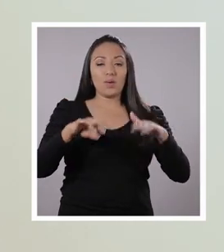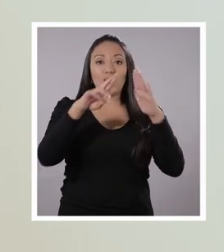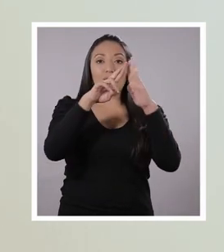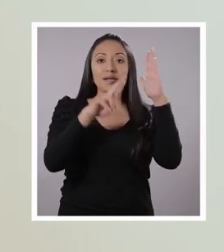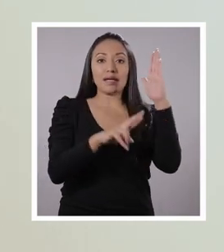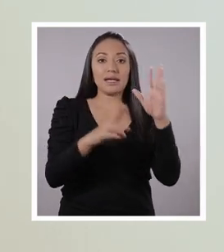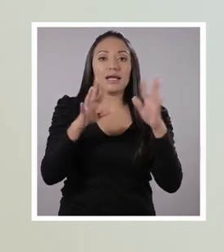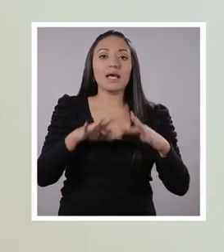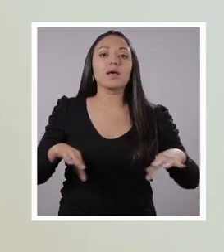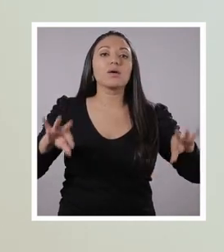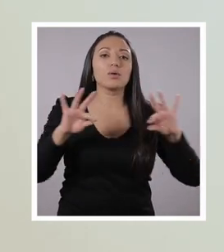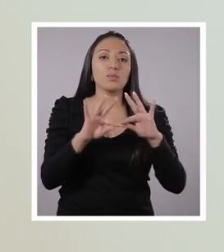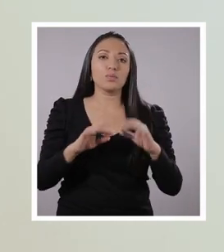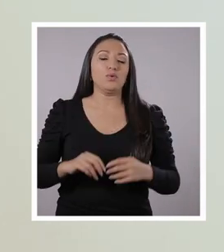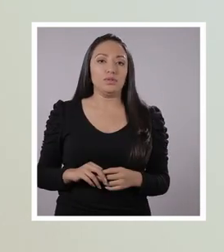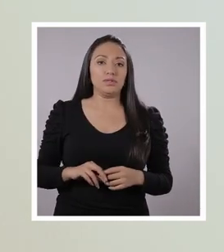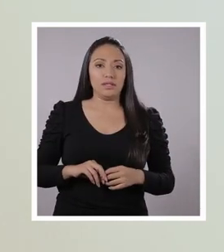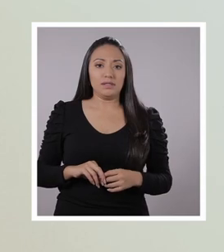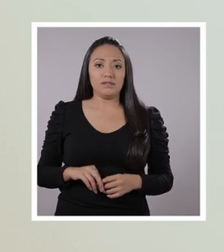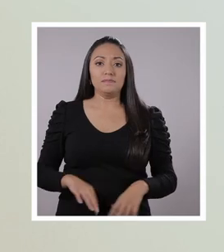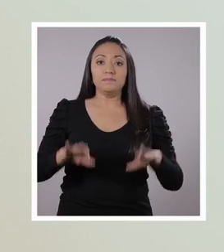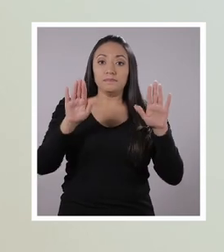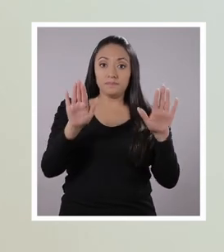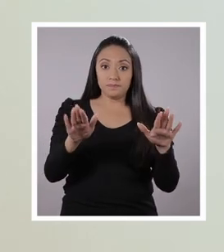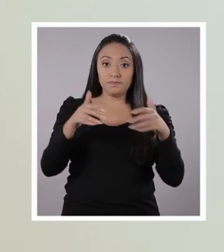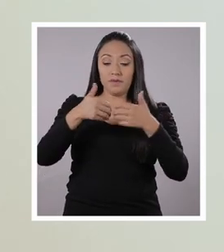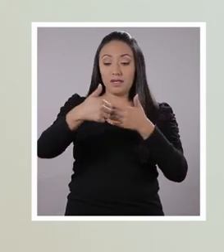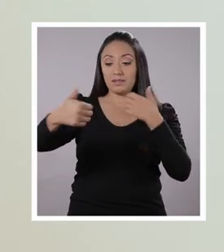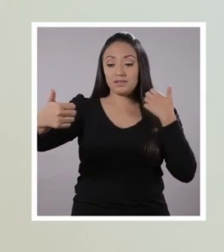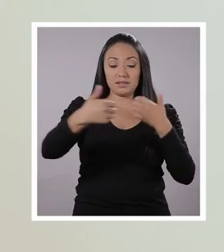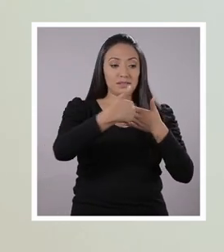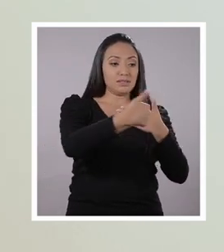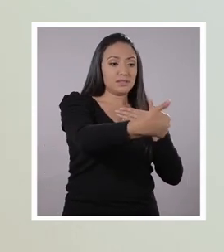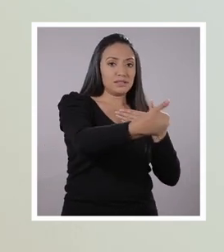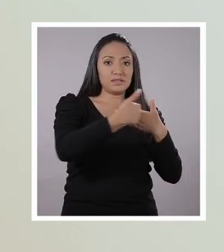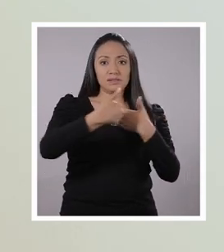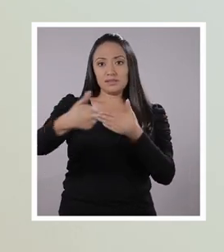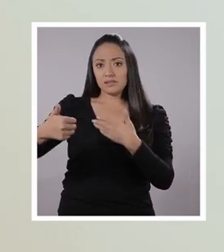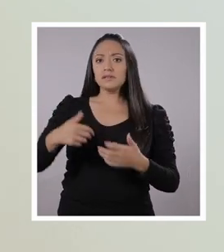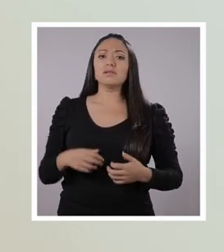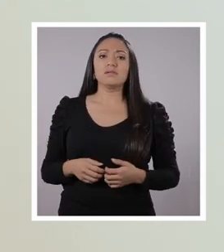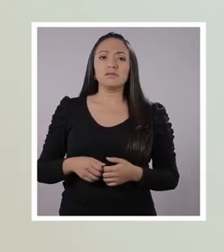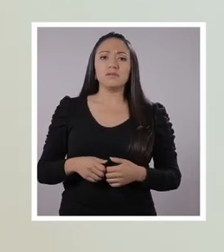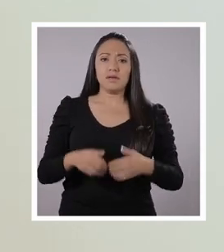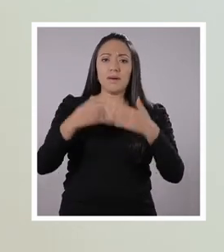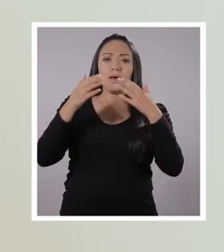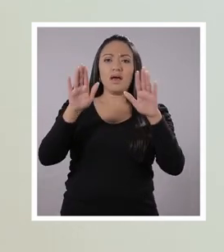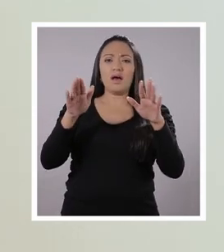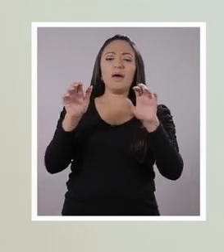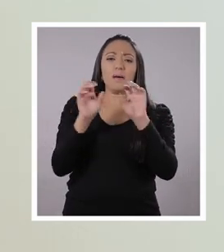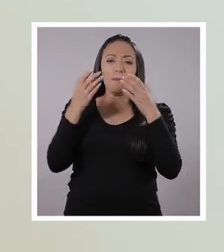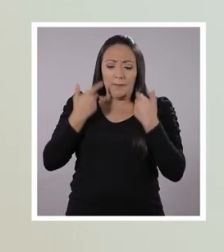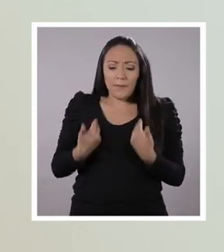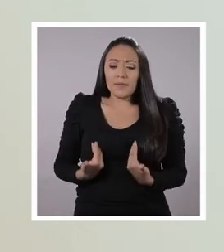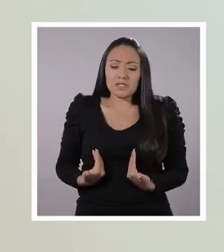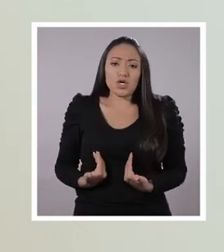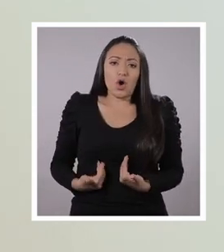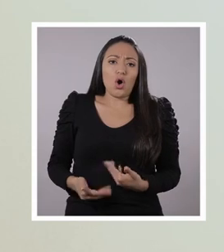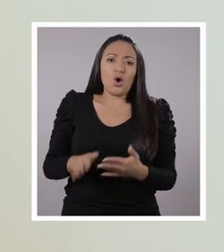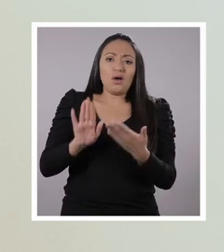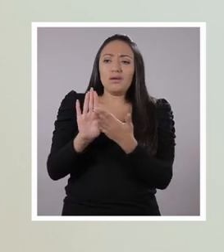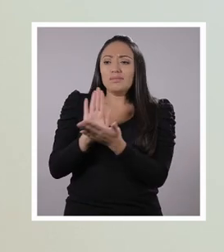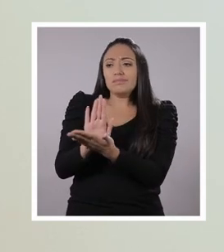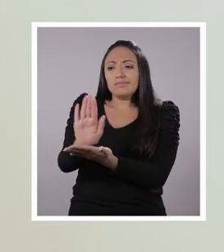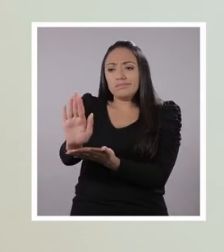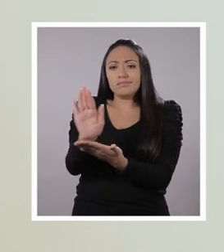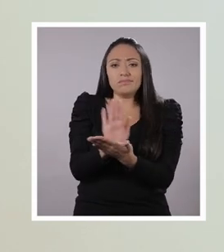dedicado a una regla importante, a un protocolo de seguridad. El distanciamiento... Social. Físico más que social, Bueno, físico.